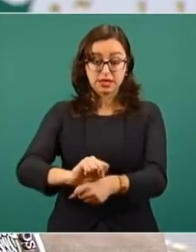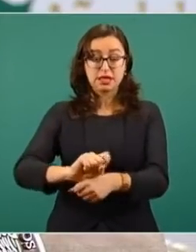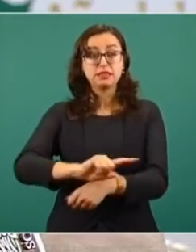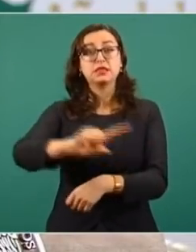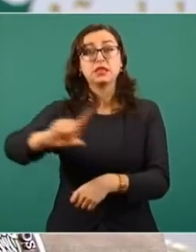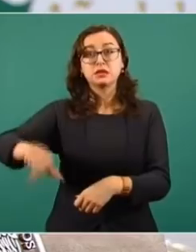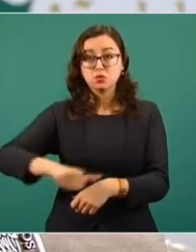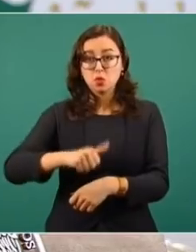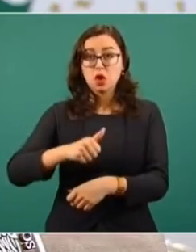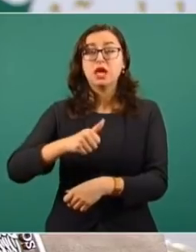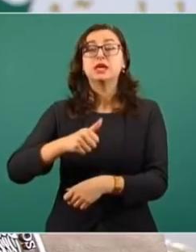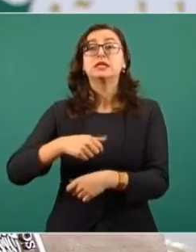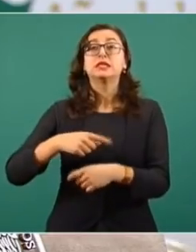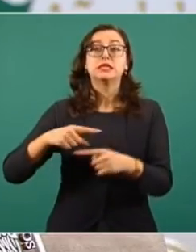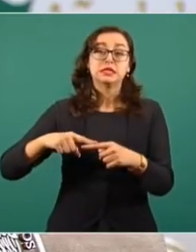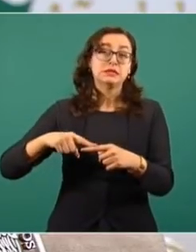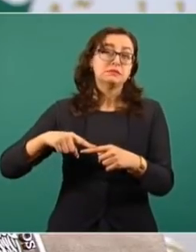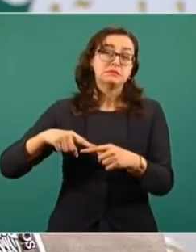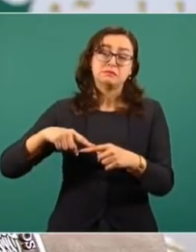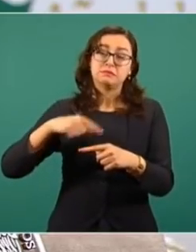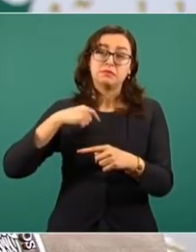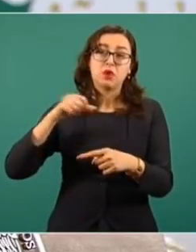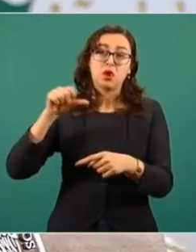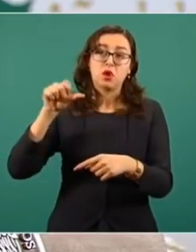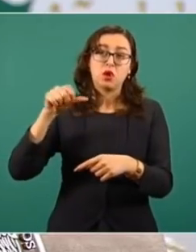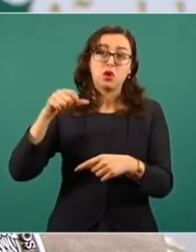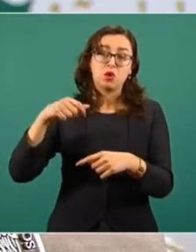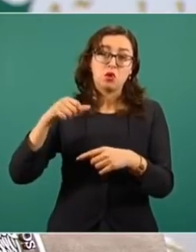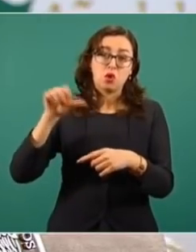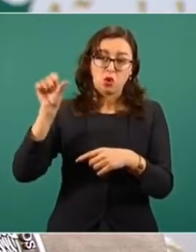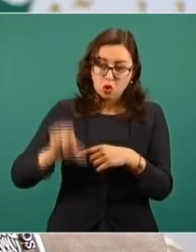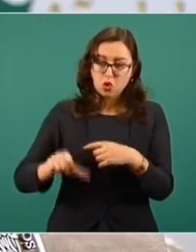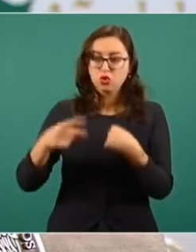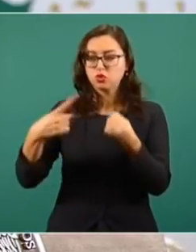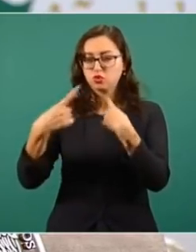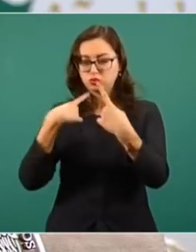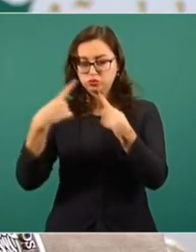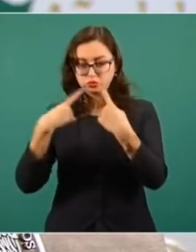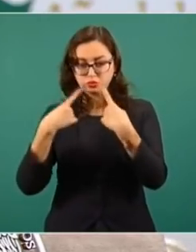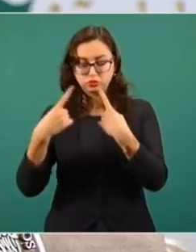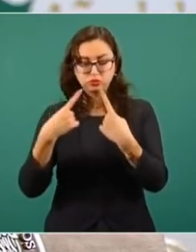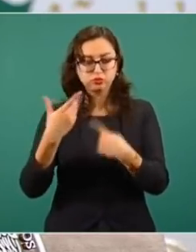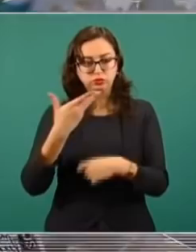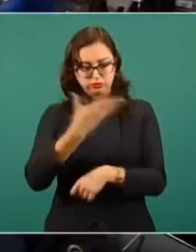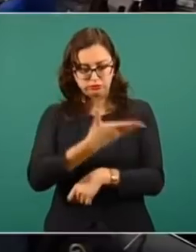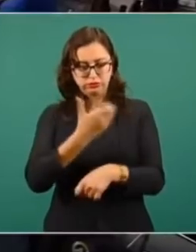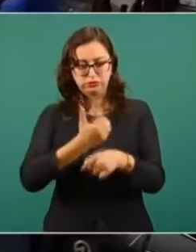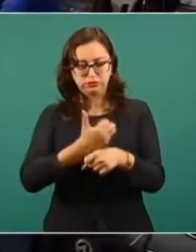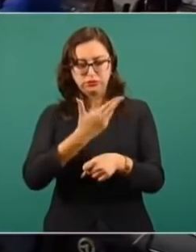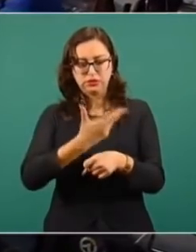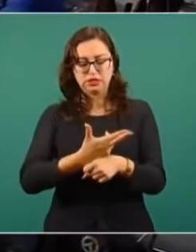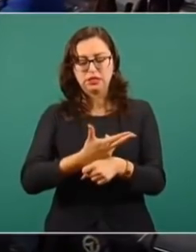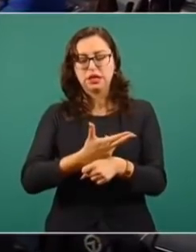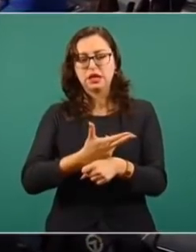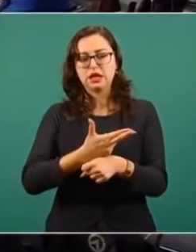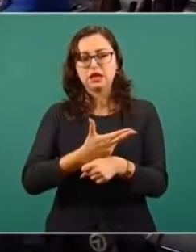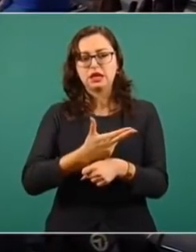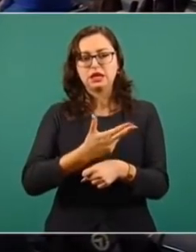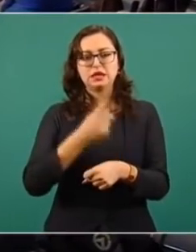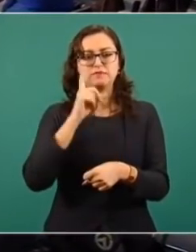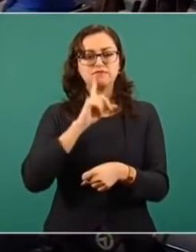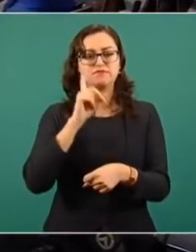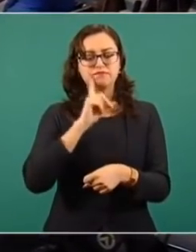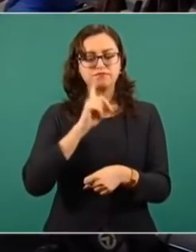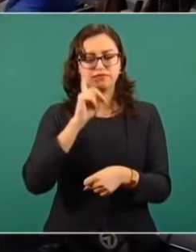en la reunión de seguridad que fue coordinada por la secretaria Sánchez Cordero,